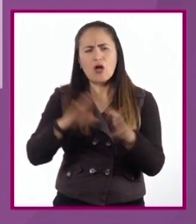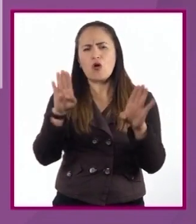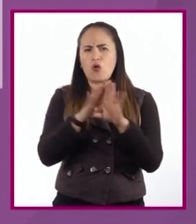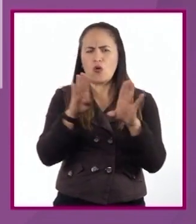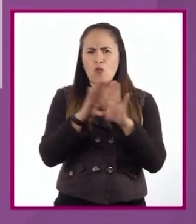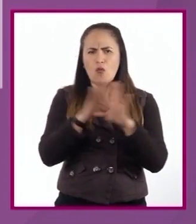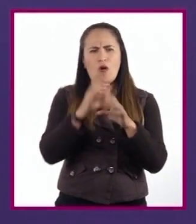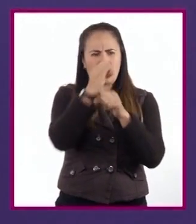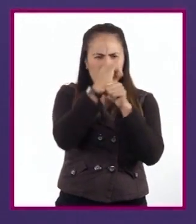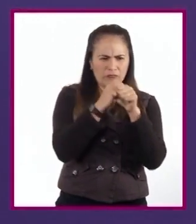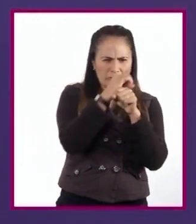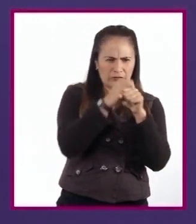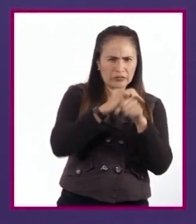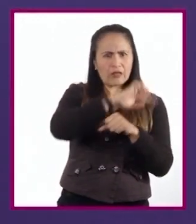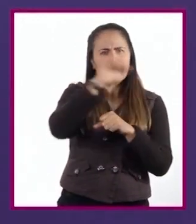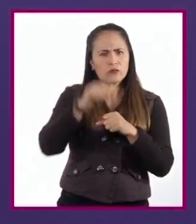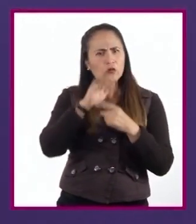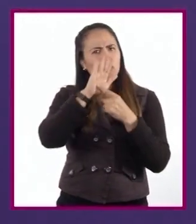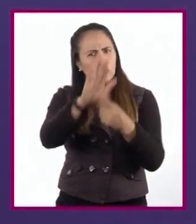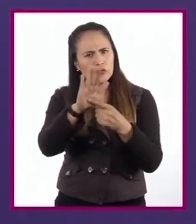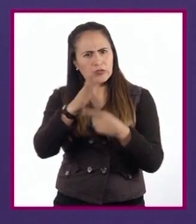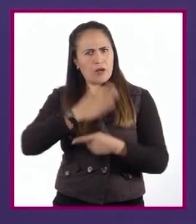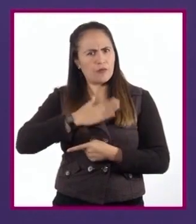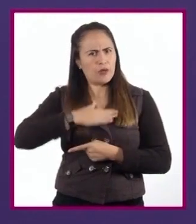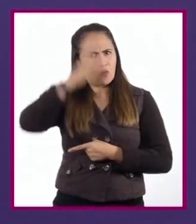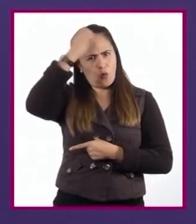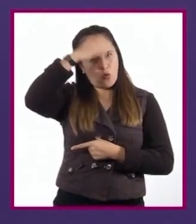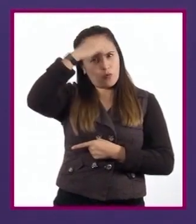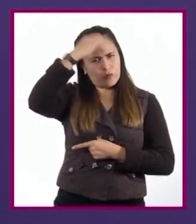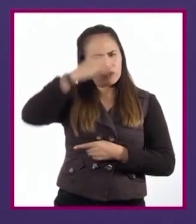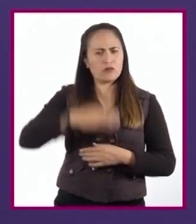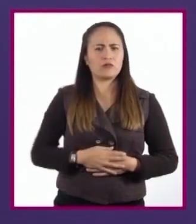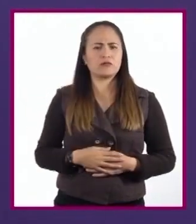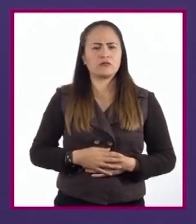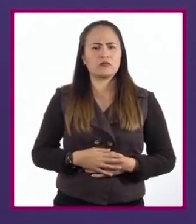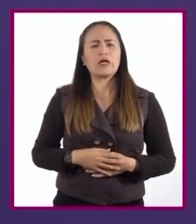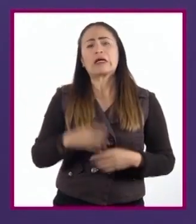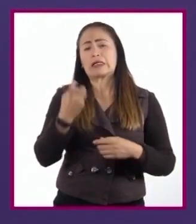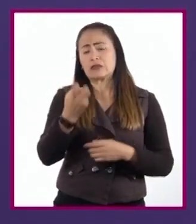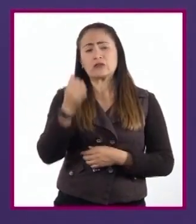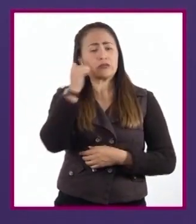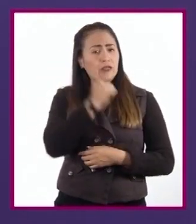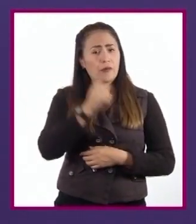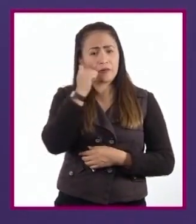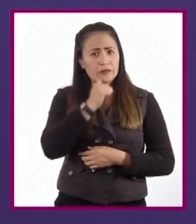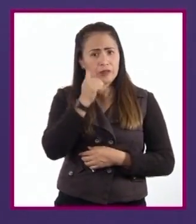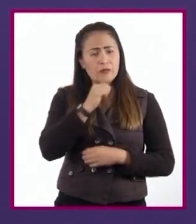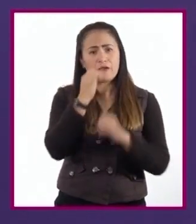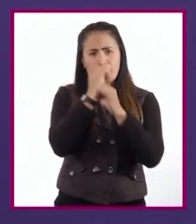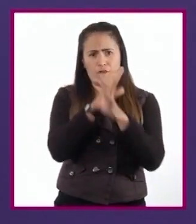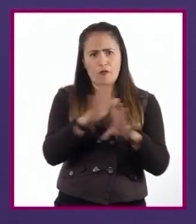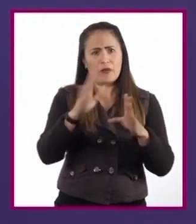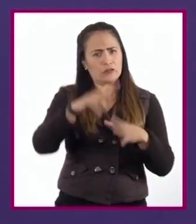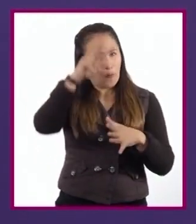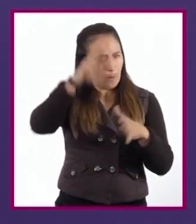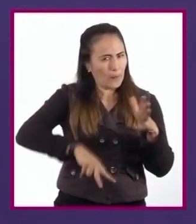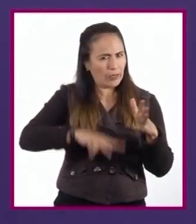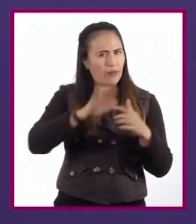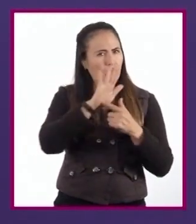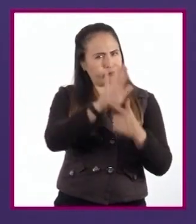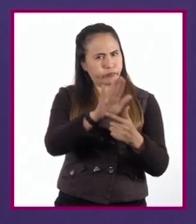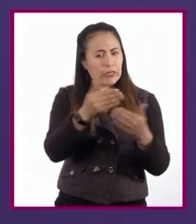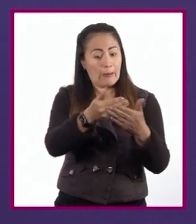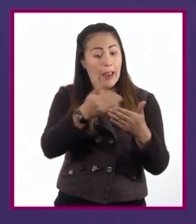argumentos. Ahondaremos en cómo expresar nuestras opiniones validándolas haciendo empleo de información verídica y